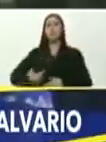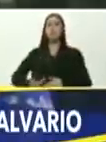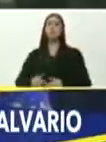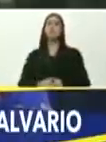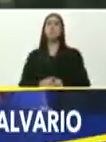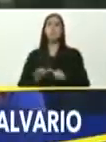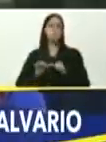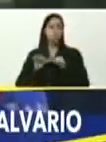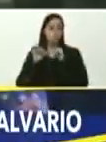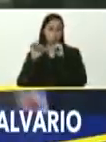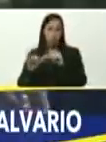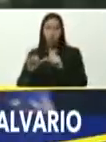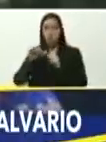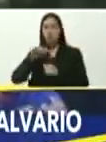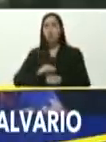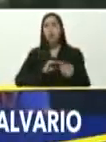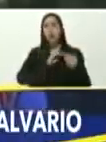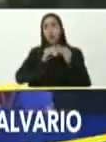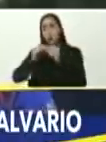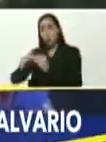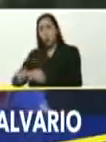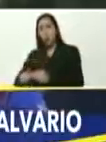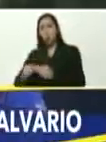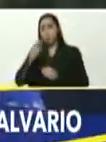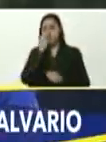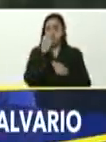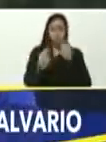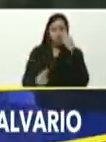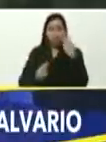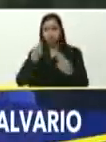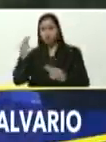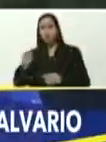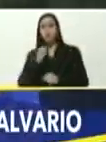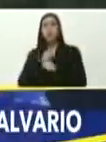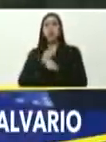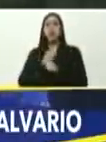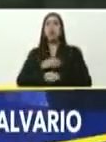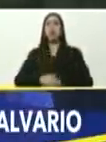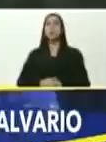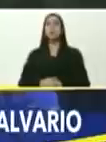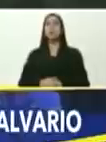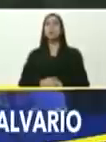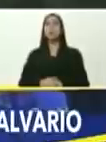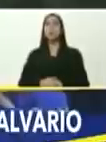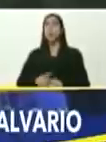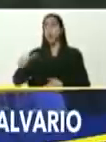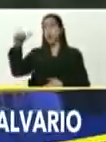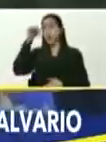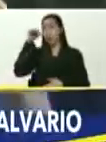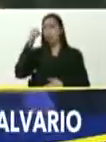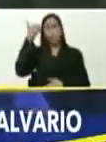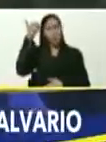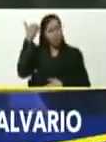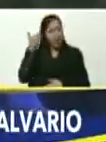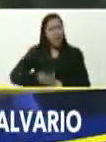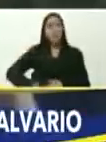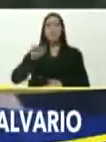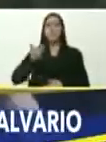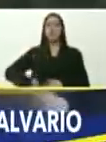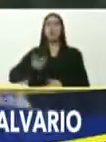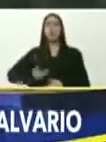se queda aquí, en las comunidades, donde me despliego, le cuento de que, el agua, es un vital, tan apreciado,